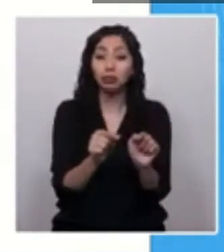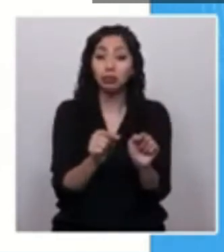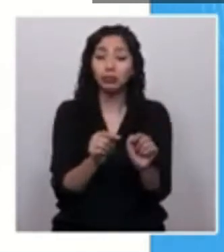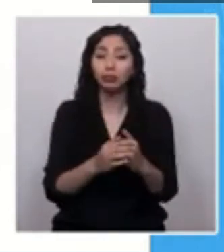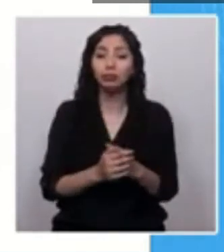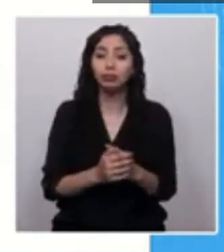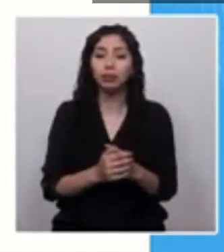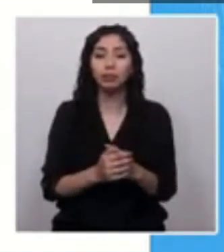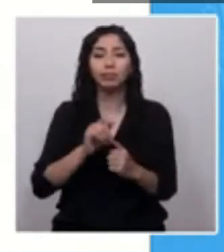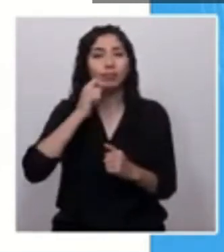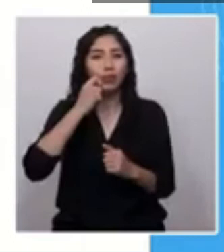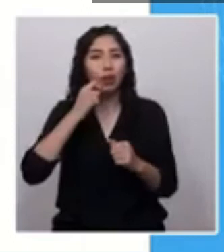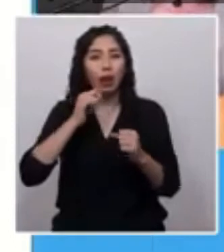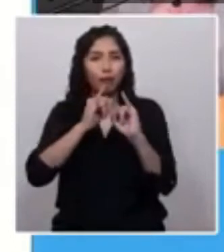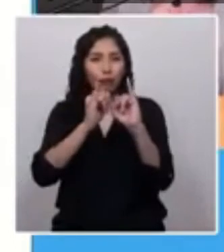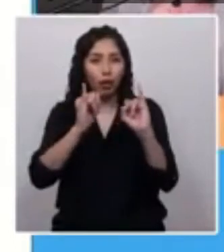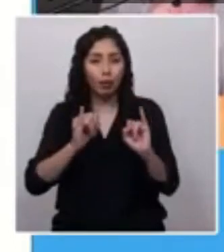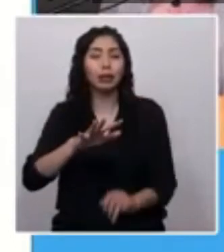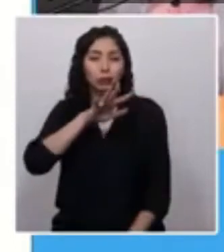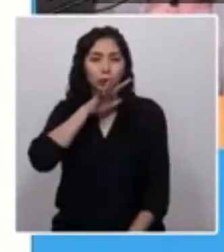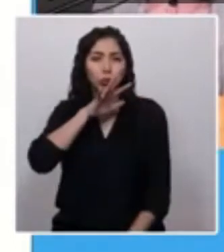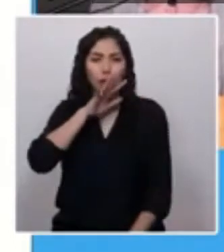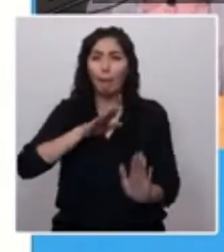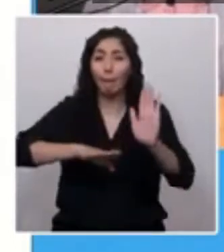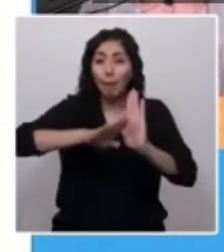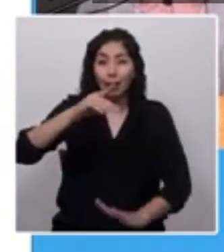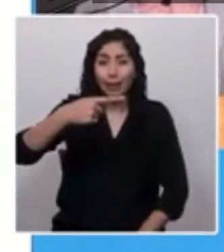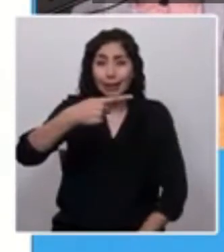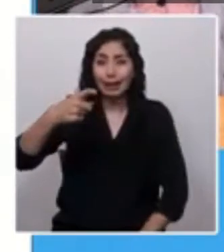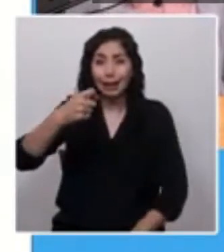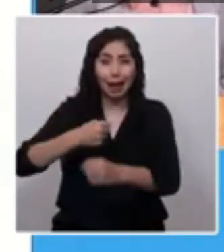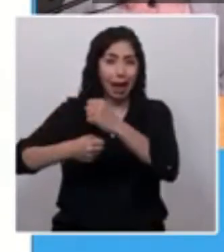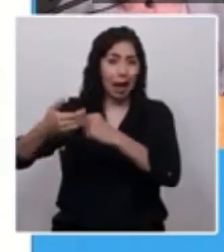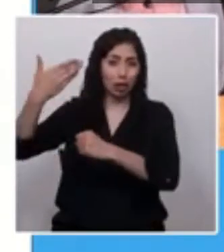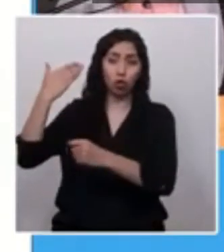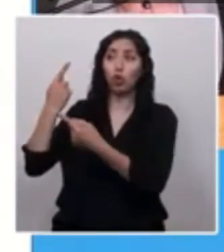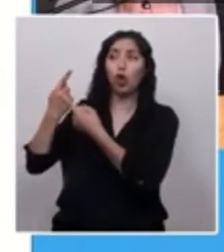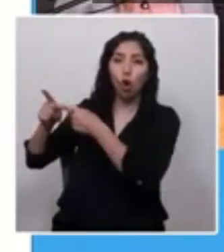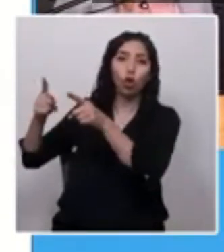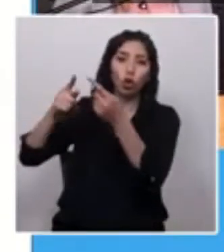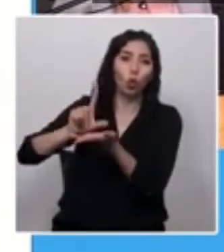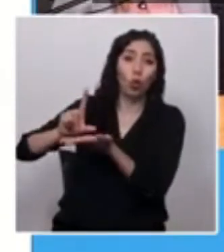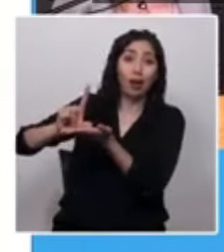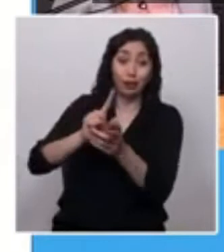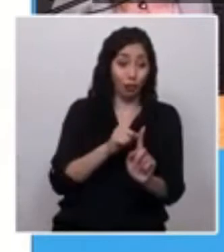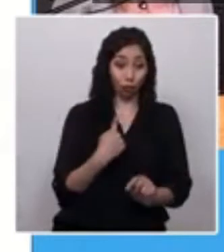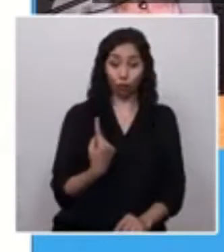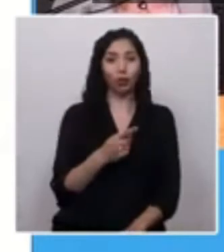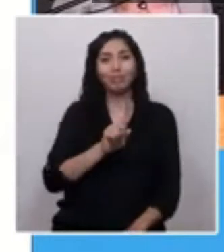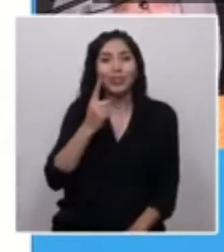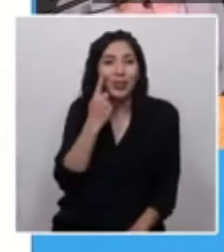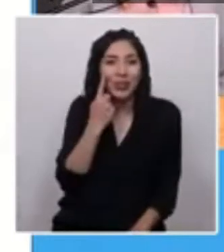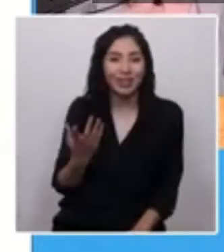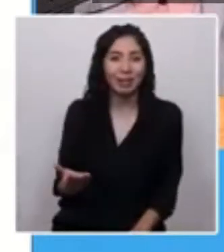usado por más de 100 años en otros lugares. A lo mejor nosotros no lo conocíamos, pero se ha usado hoy por más de 100 años de forma